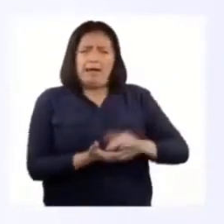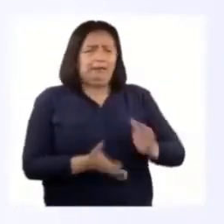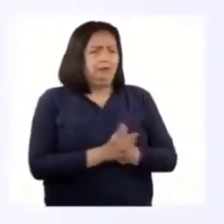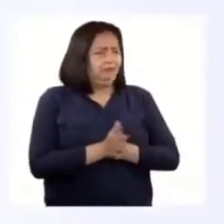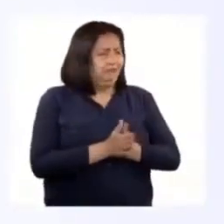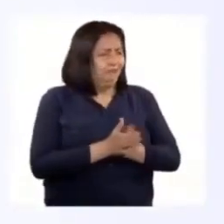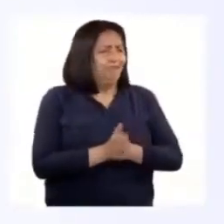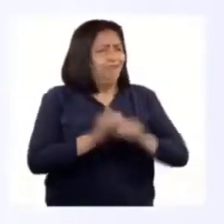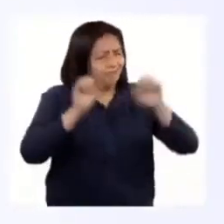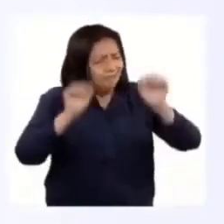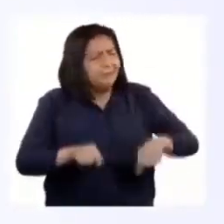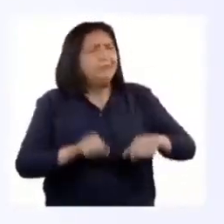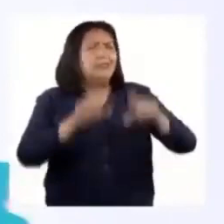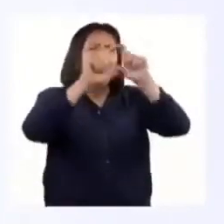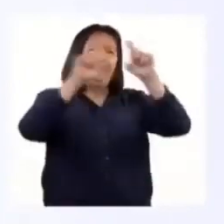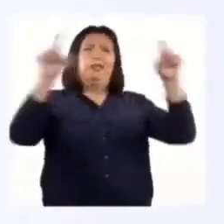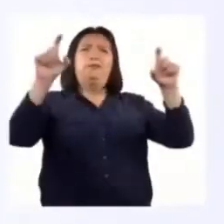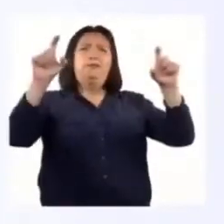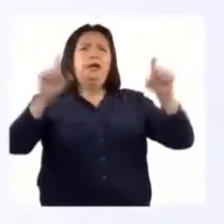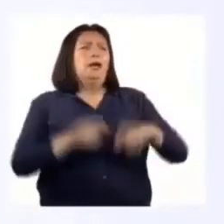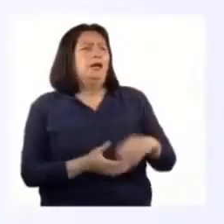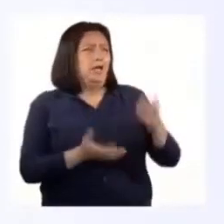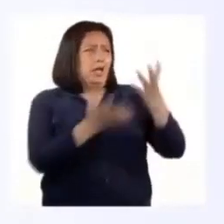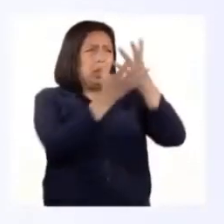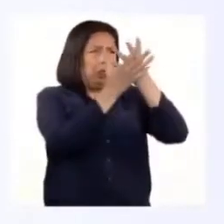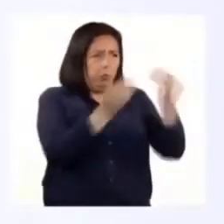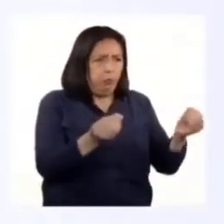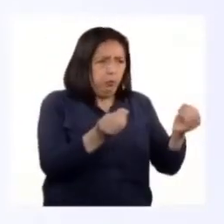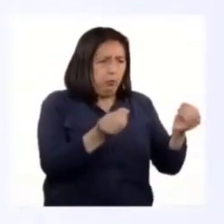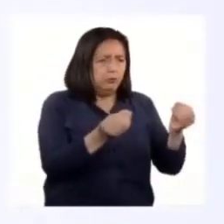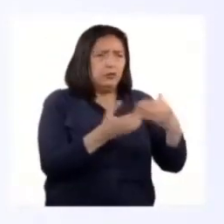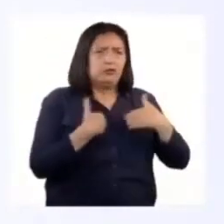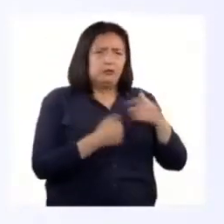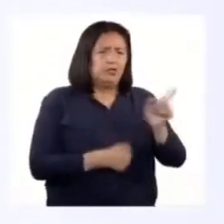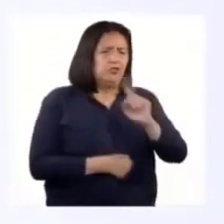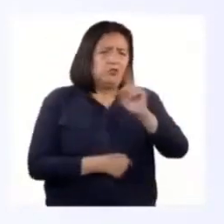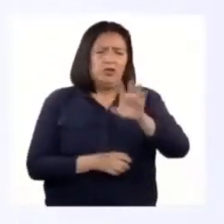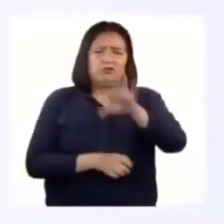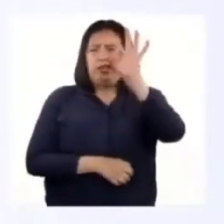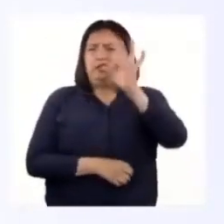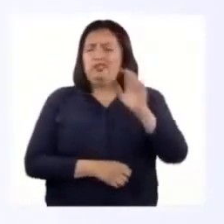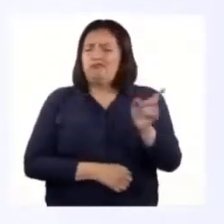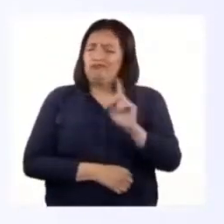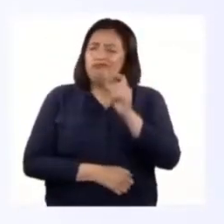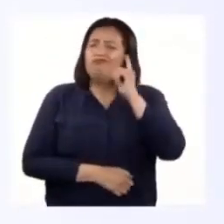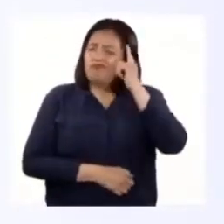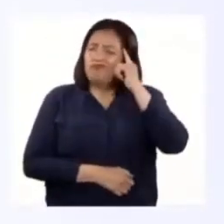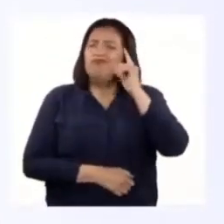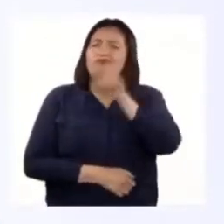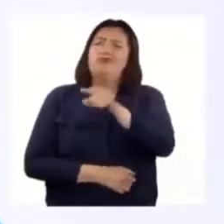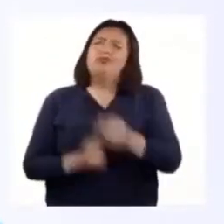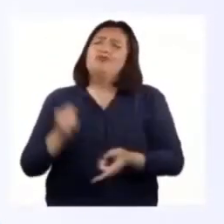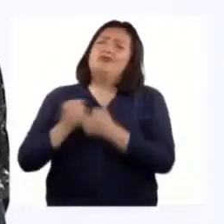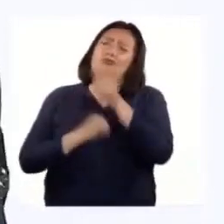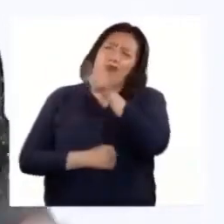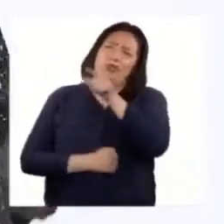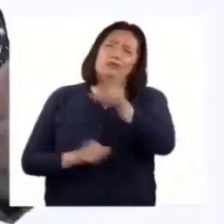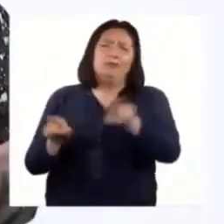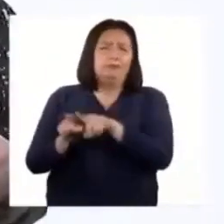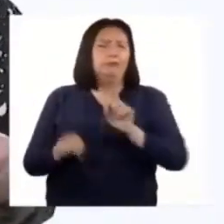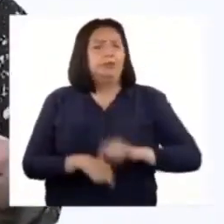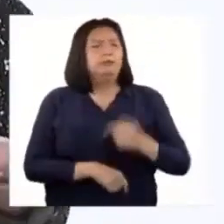motivada de hacer realidad el lema La extinción no es una opción. Y estoy segura de que ustedes lo harán realidad también.